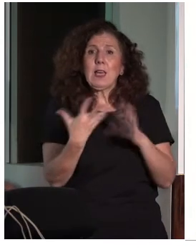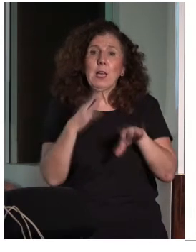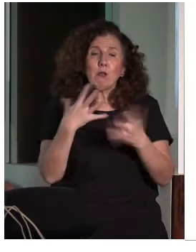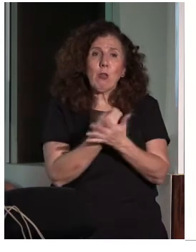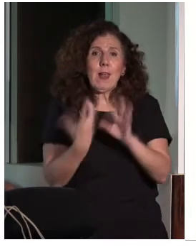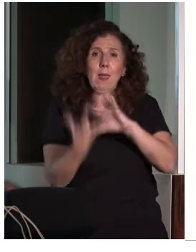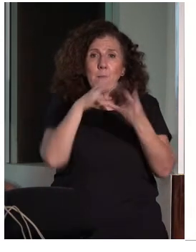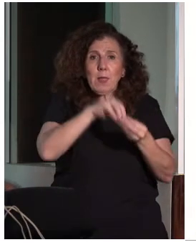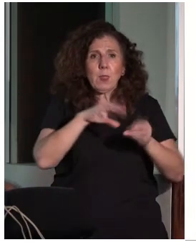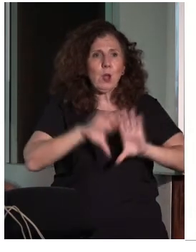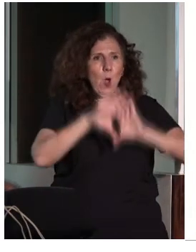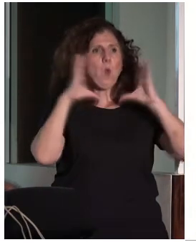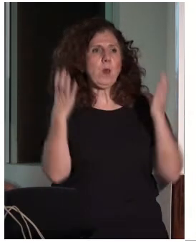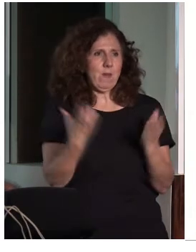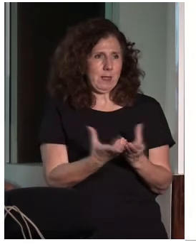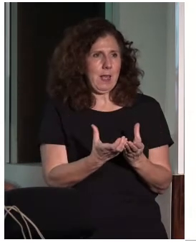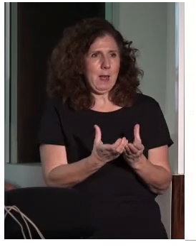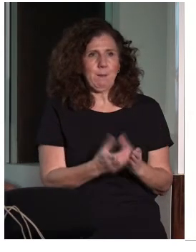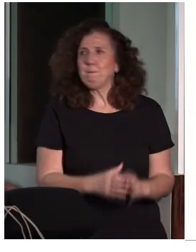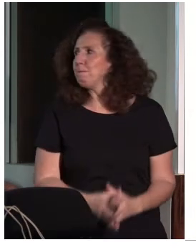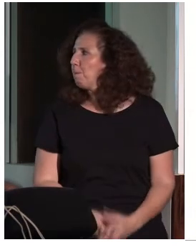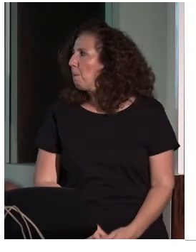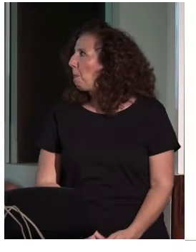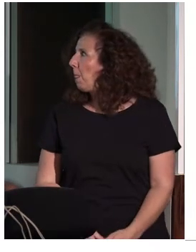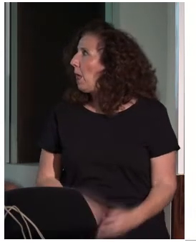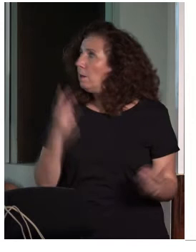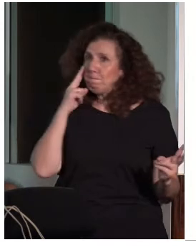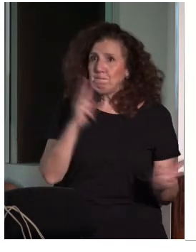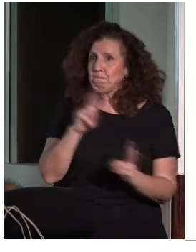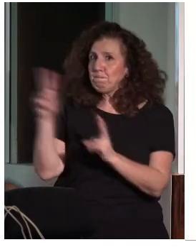Aquí les traigo algunos…, son símbolos